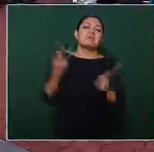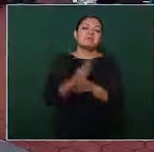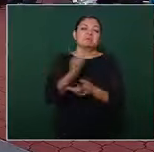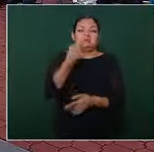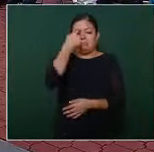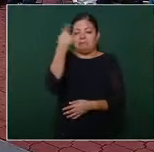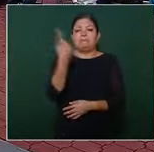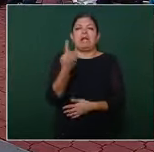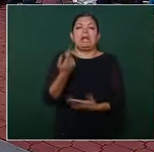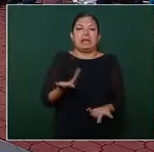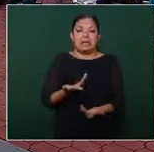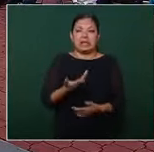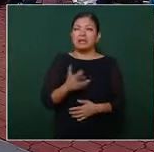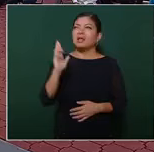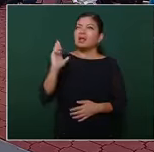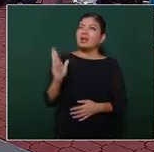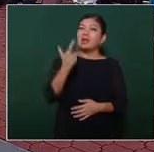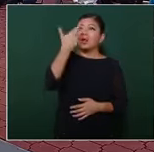acordarnos